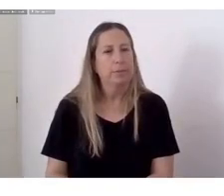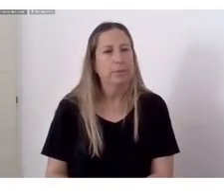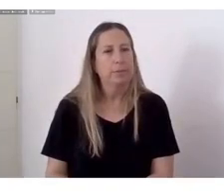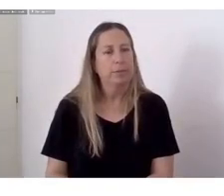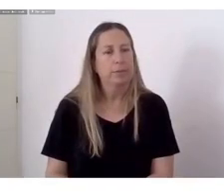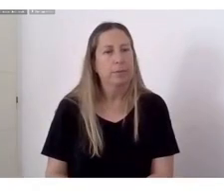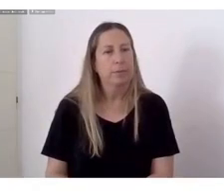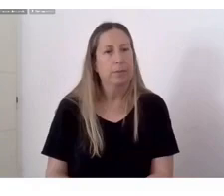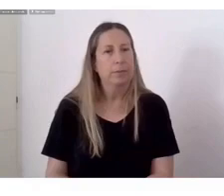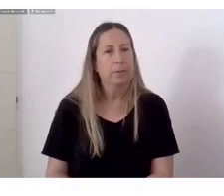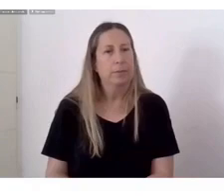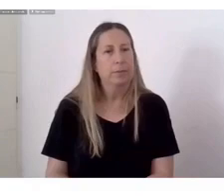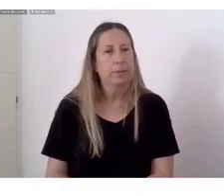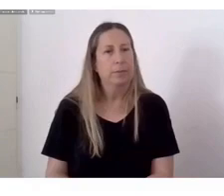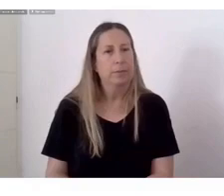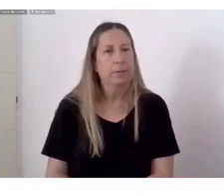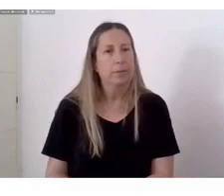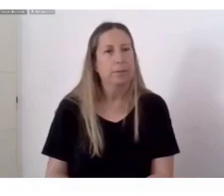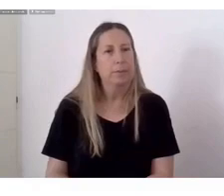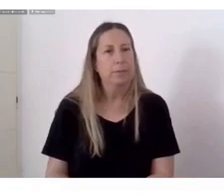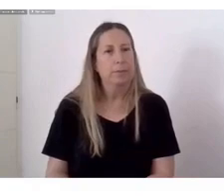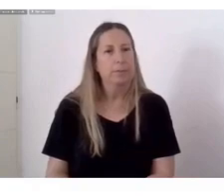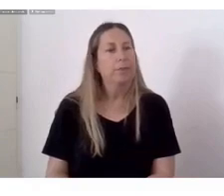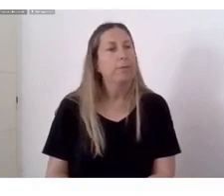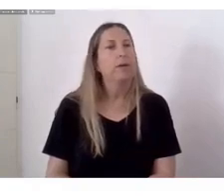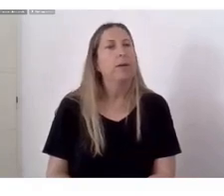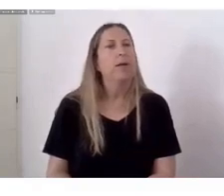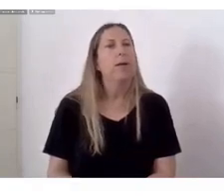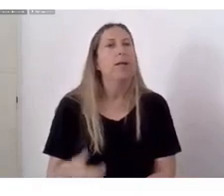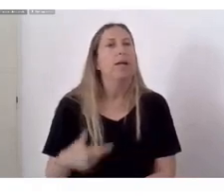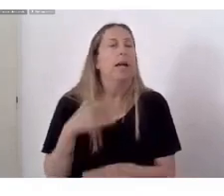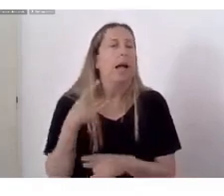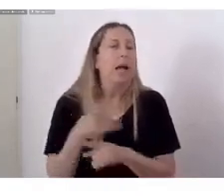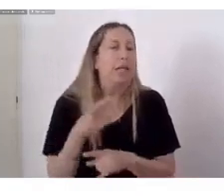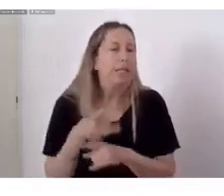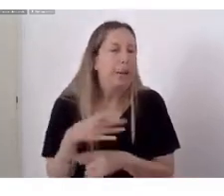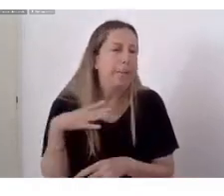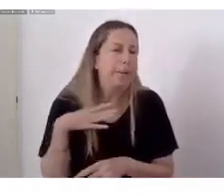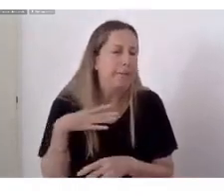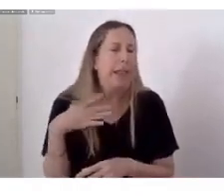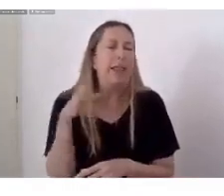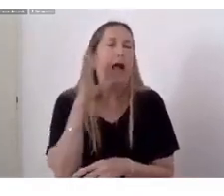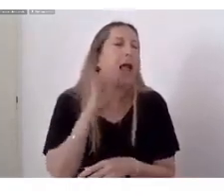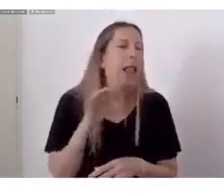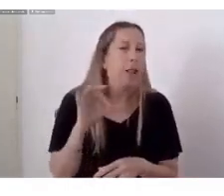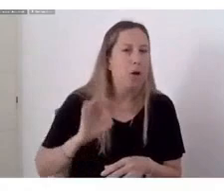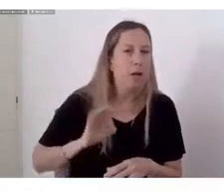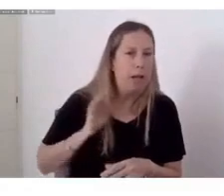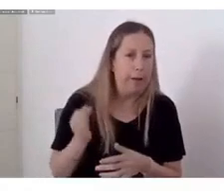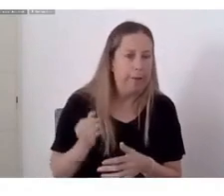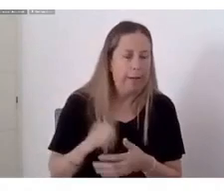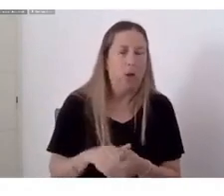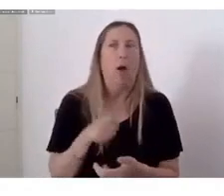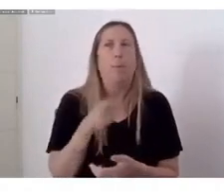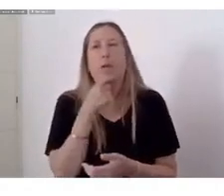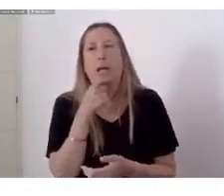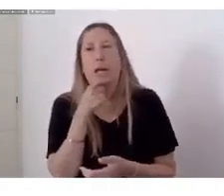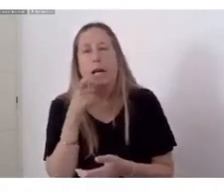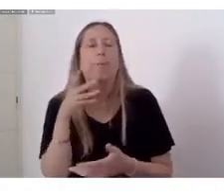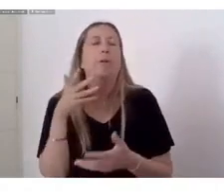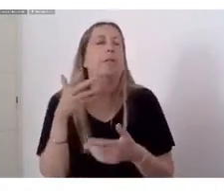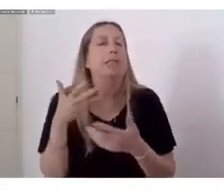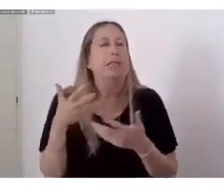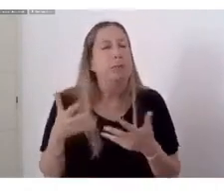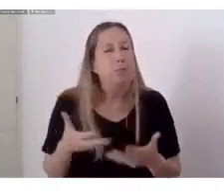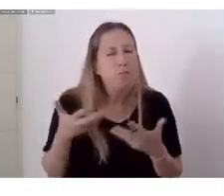Seré el cinco Para el peso Que siempre falta En la vida La piedra De tus zapatos Y